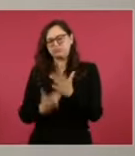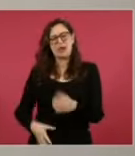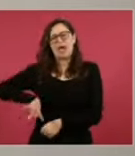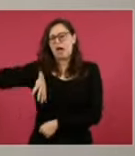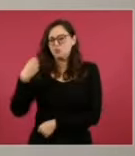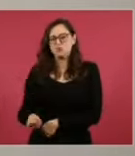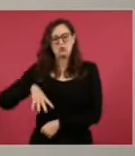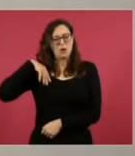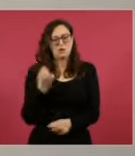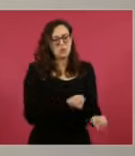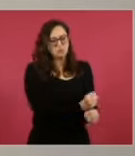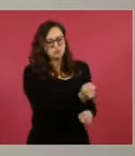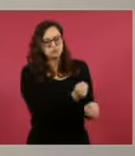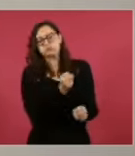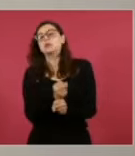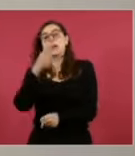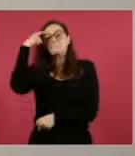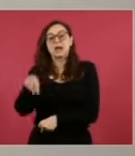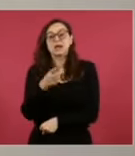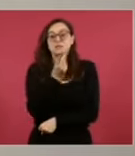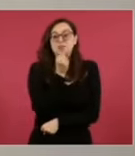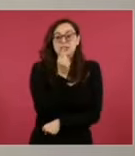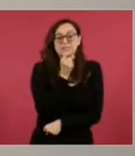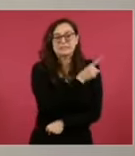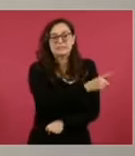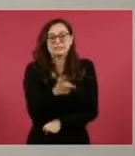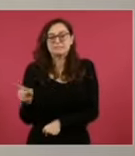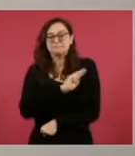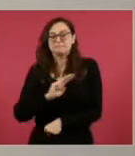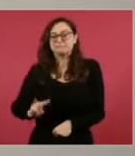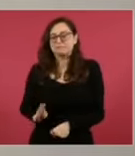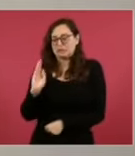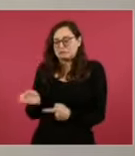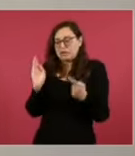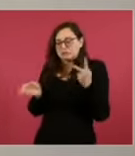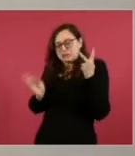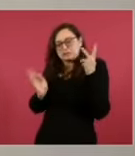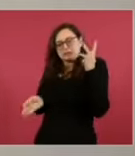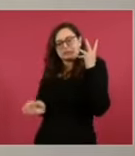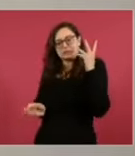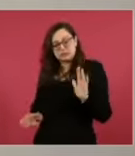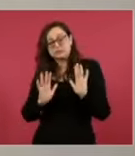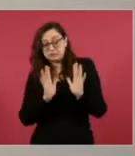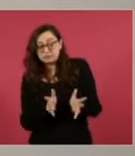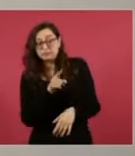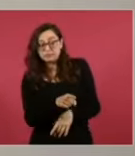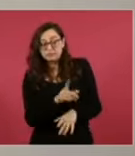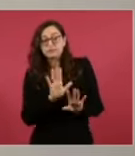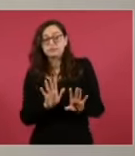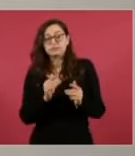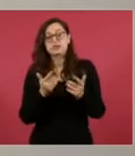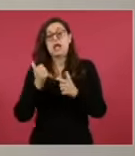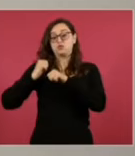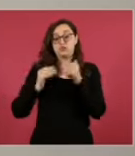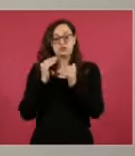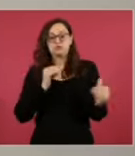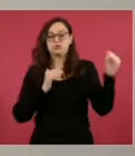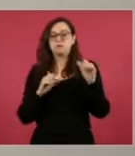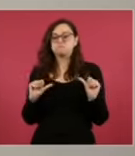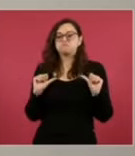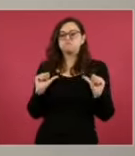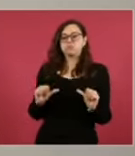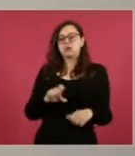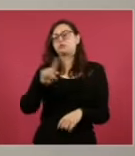torturas y presiones para obtener las confesiones de dichos policías, adjudicándoles todas las responsabilidades que sus superiores estaban buscando eludir, para después